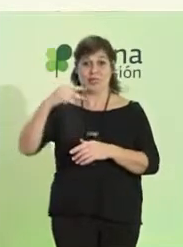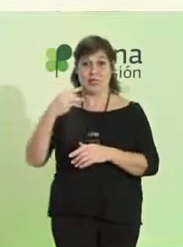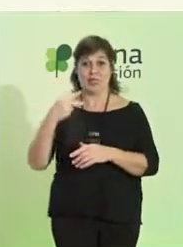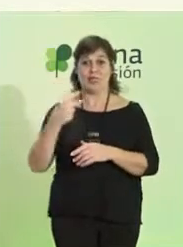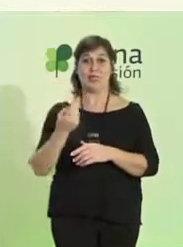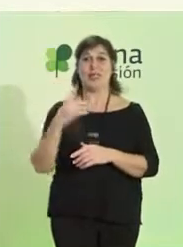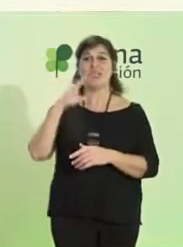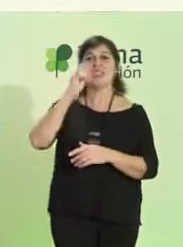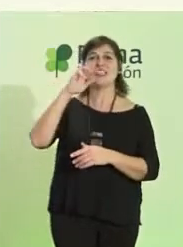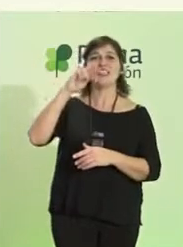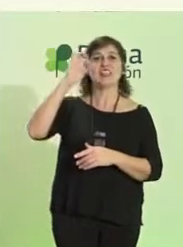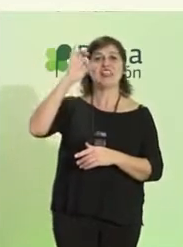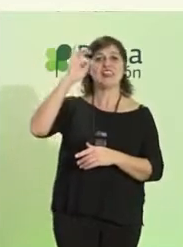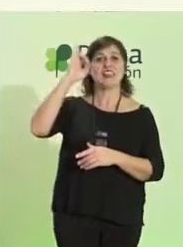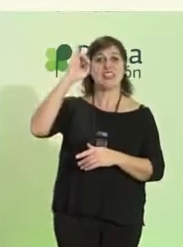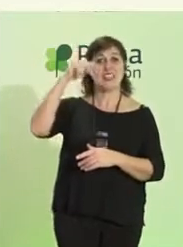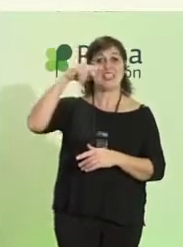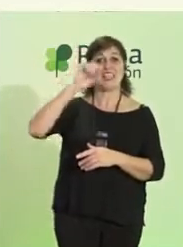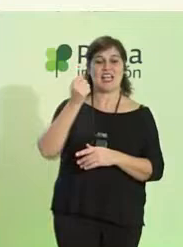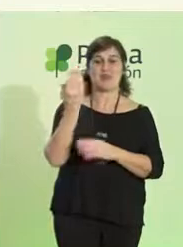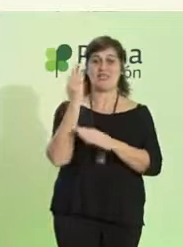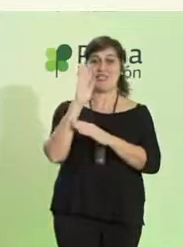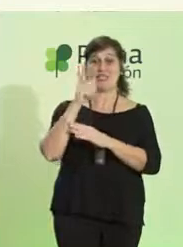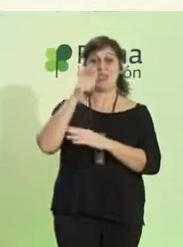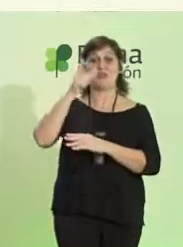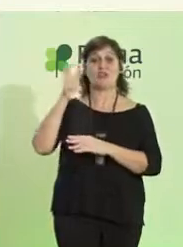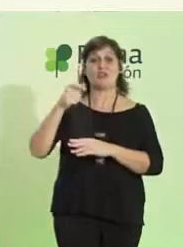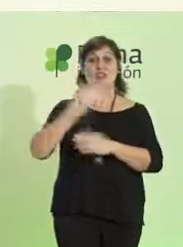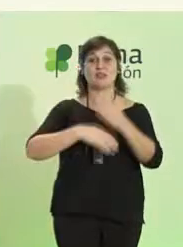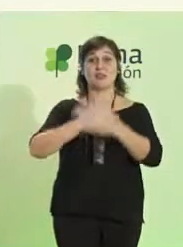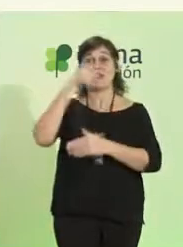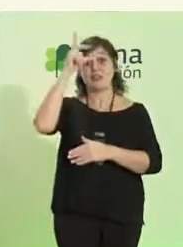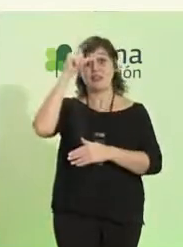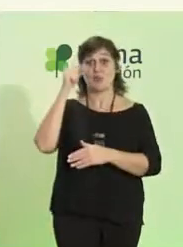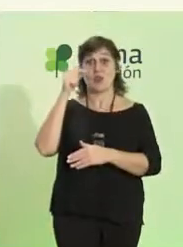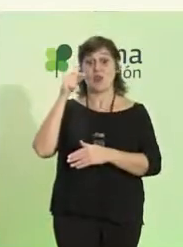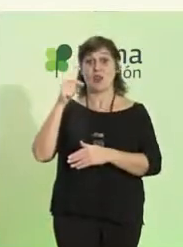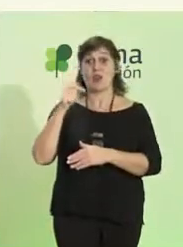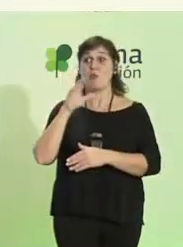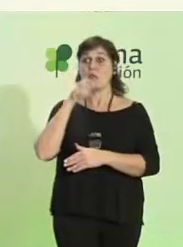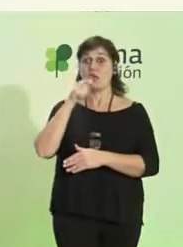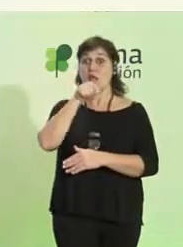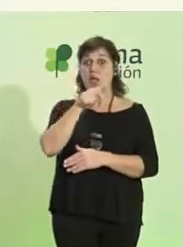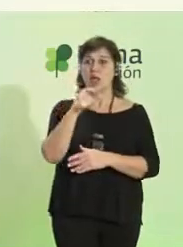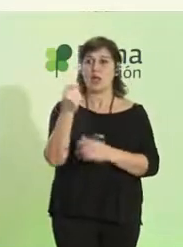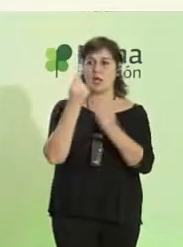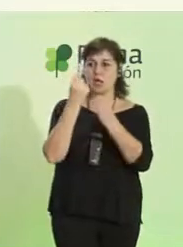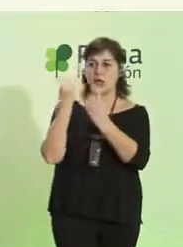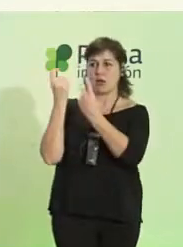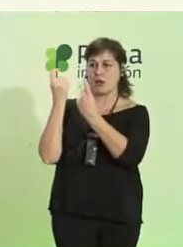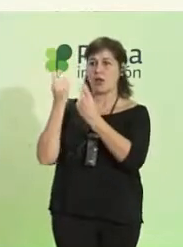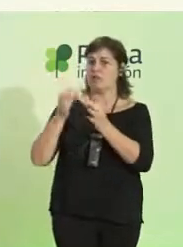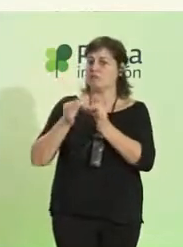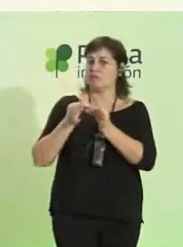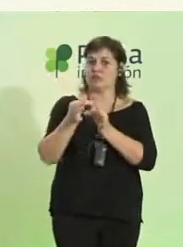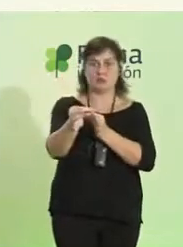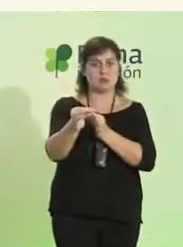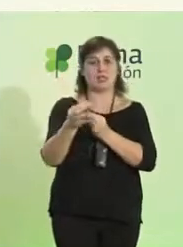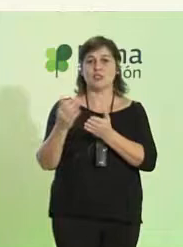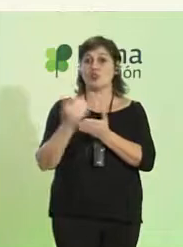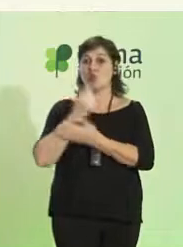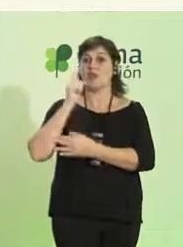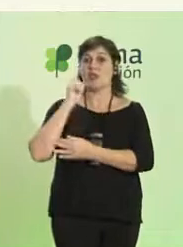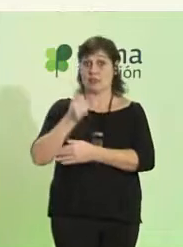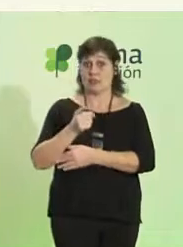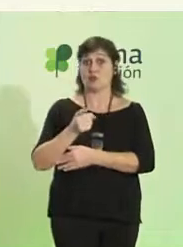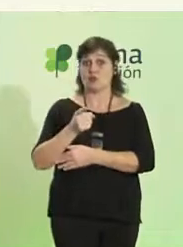representante de las personas con discapacidad intelectual, porque no sabéis lo que nos enseñáis en el día a día a todos los directivos